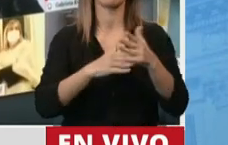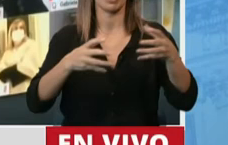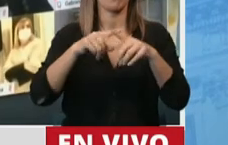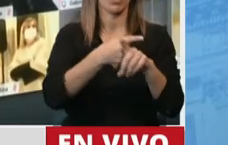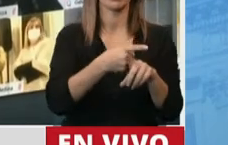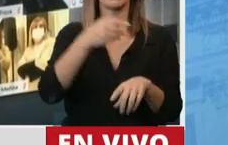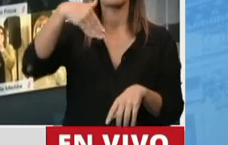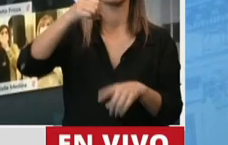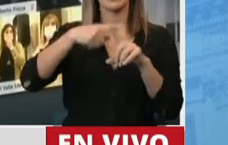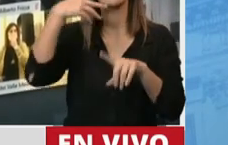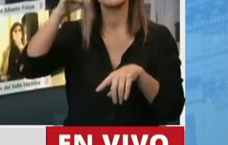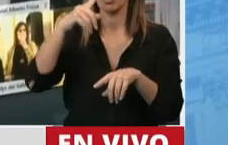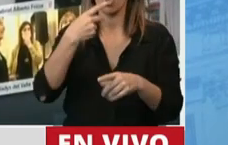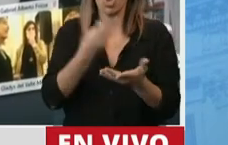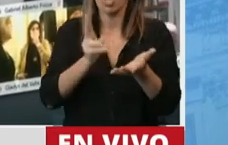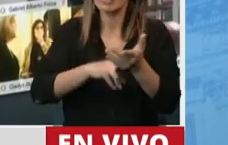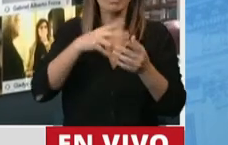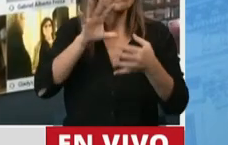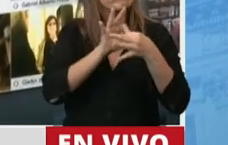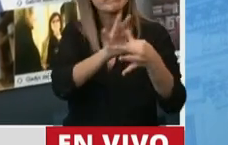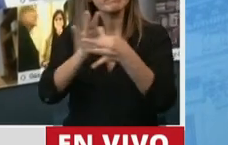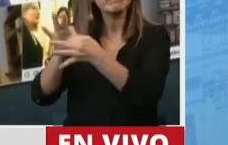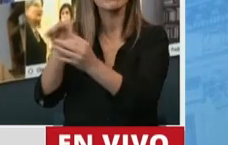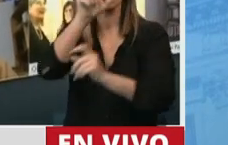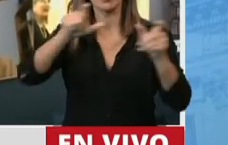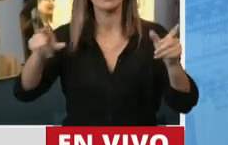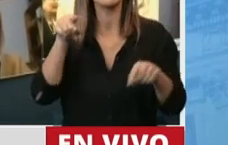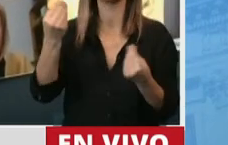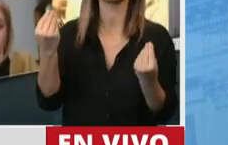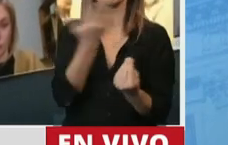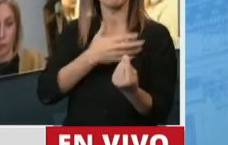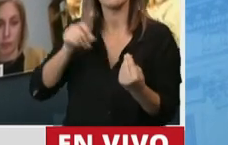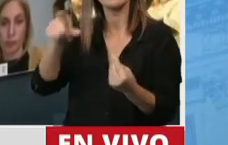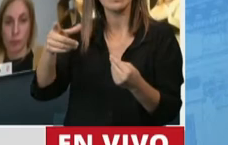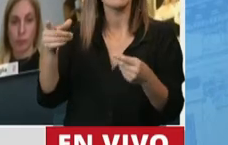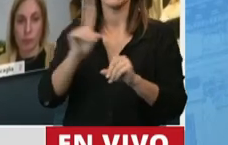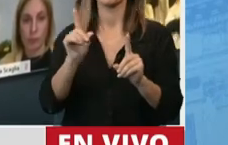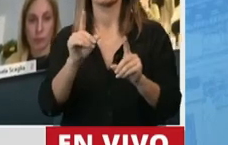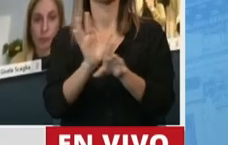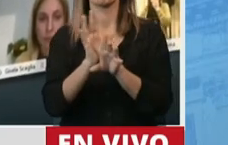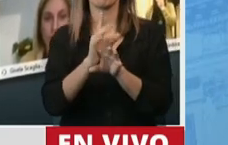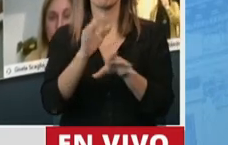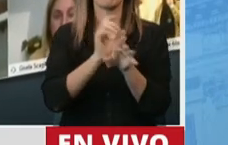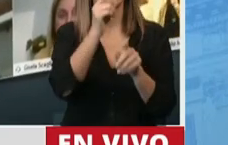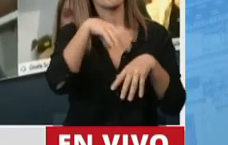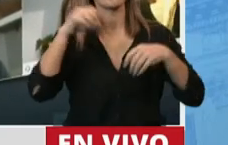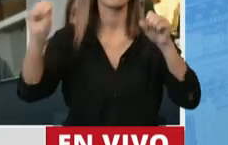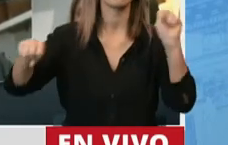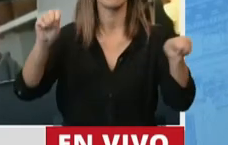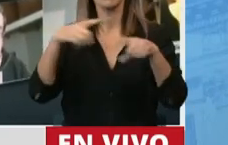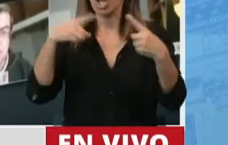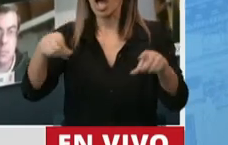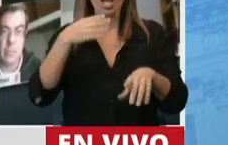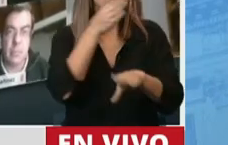Kirchner, por estar de nuevo de cara a la gente, y eso porque es un presidente que no es un presidente palaciego, sino que anda